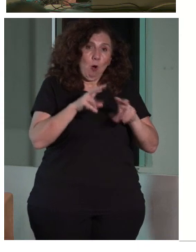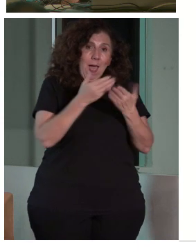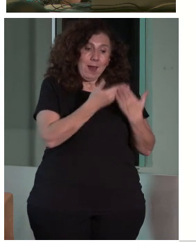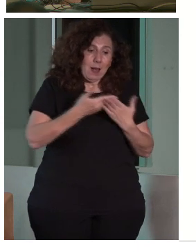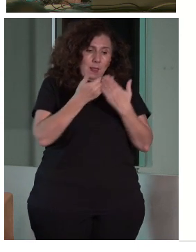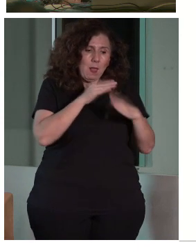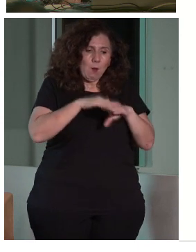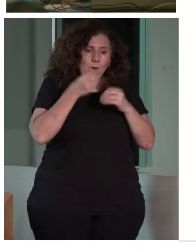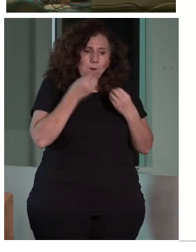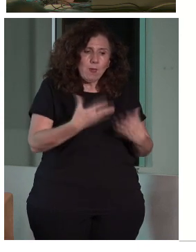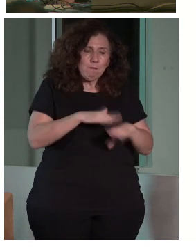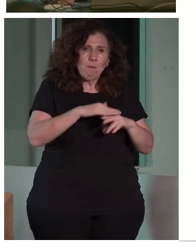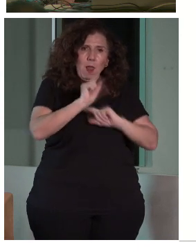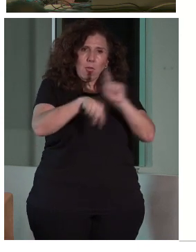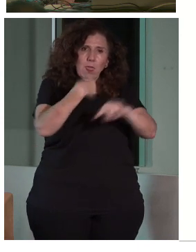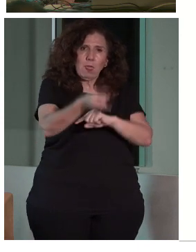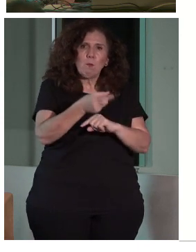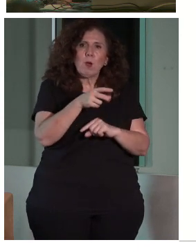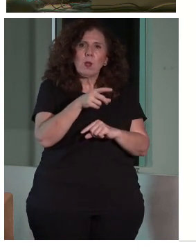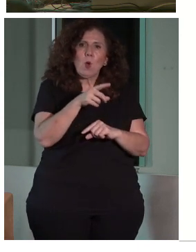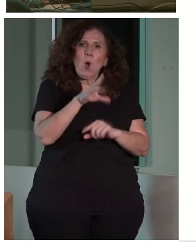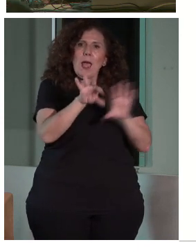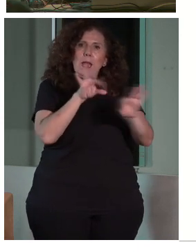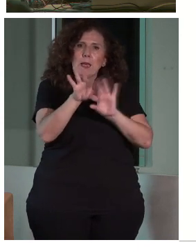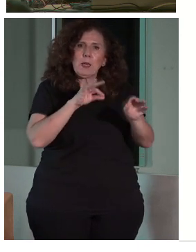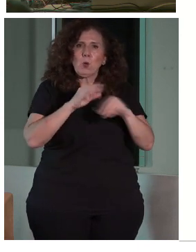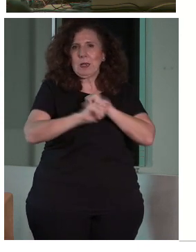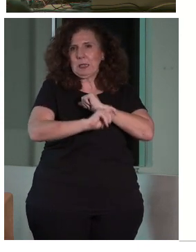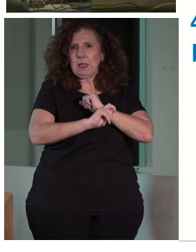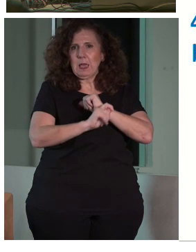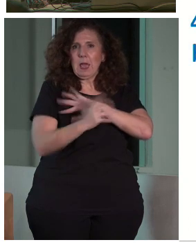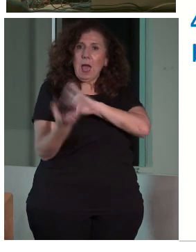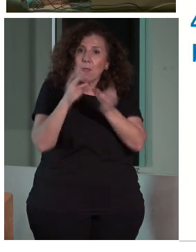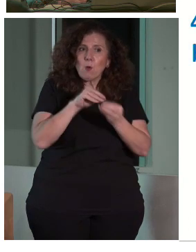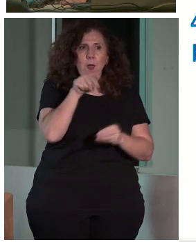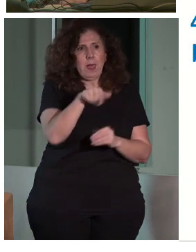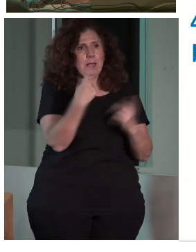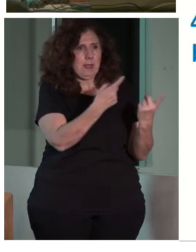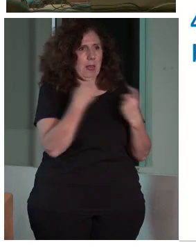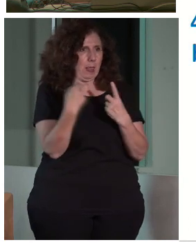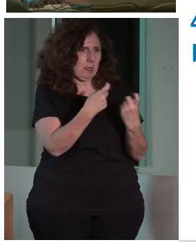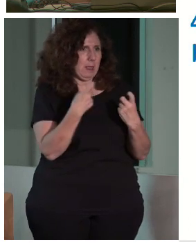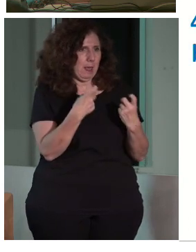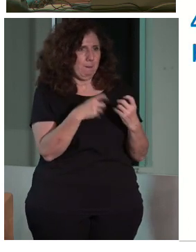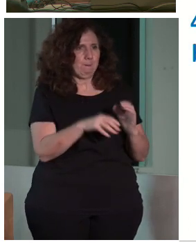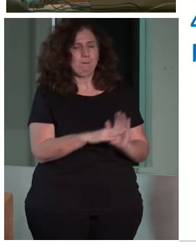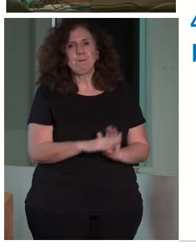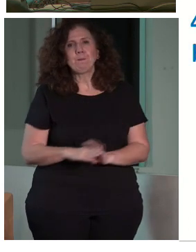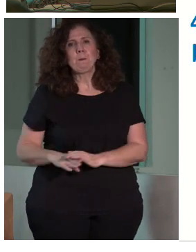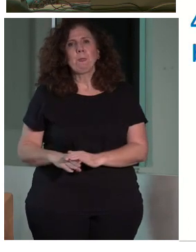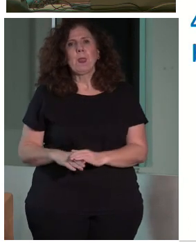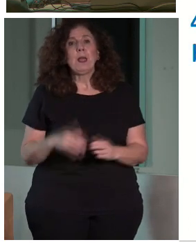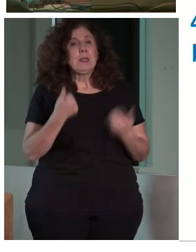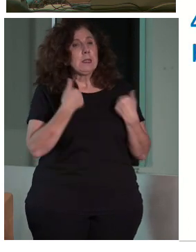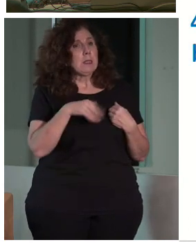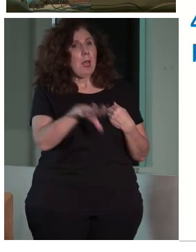a decidir qué estrategias seguir para la intervención, ¿vale? Pues, este sería un primer punto. Una vez que está